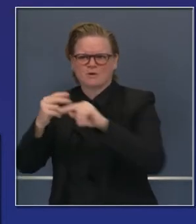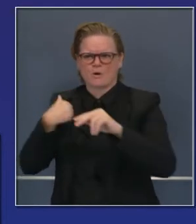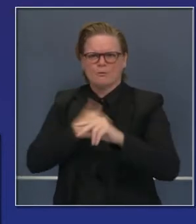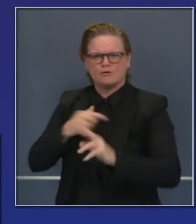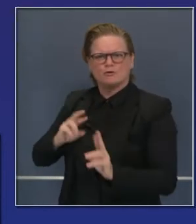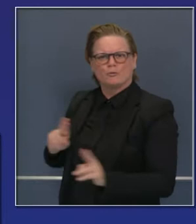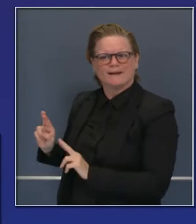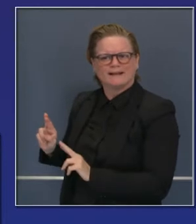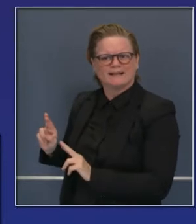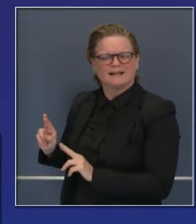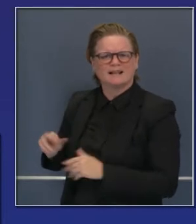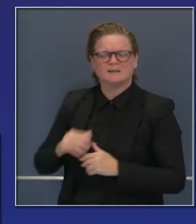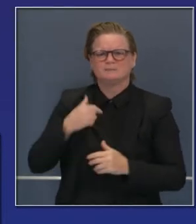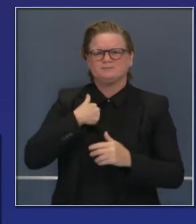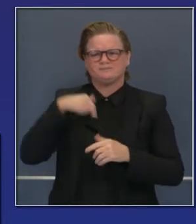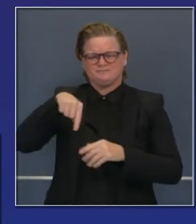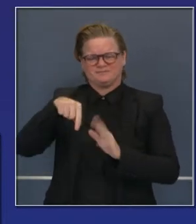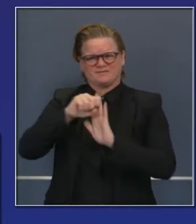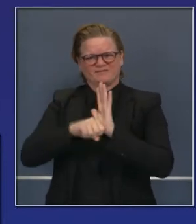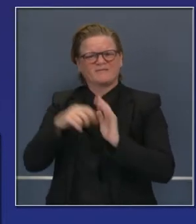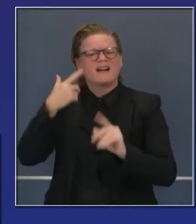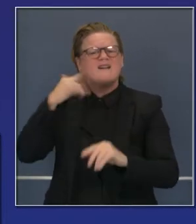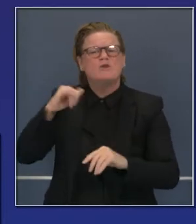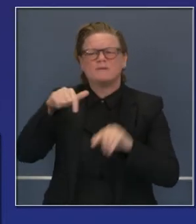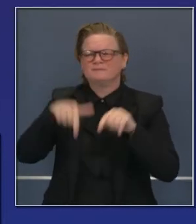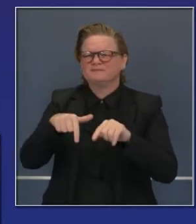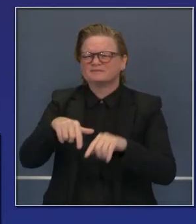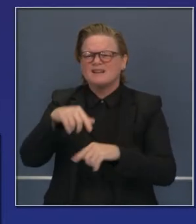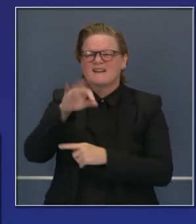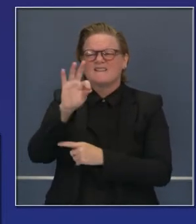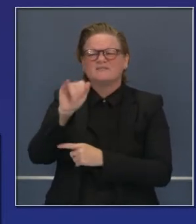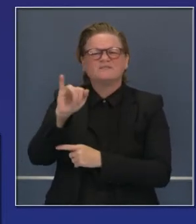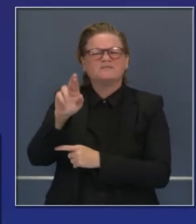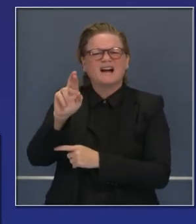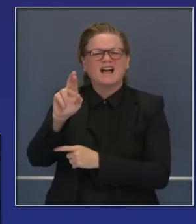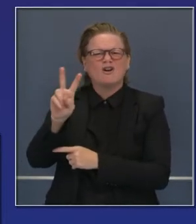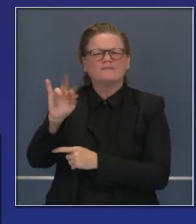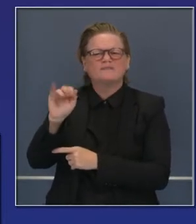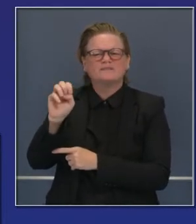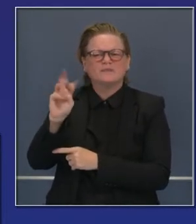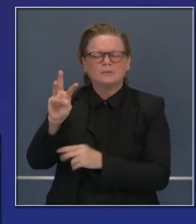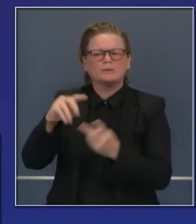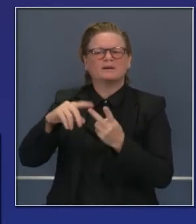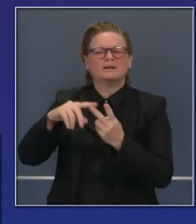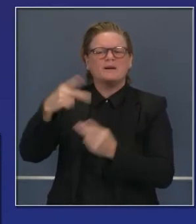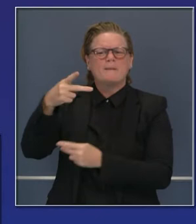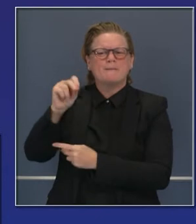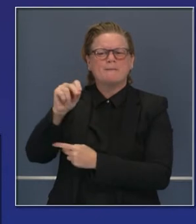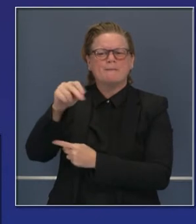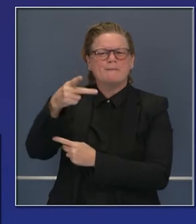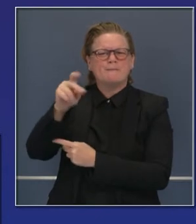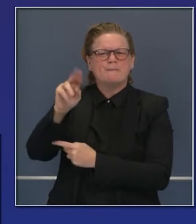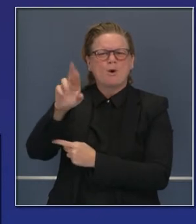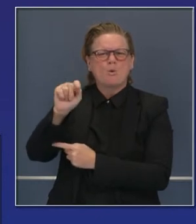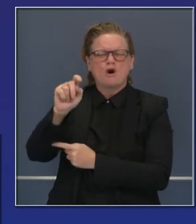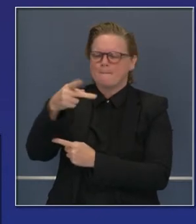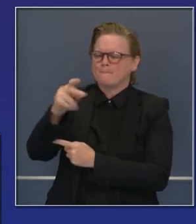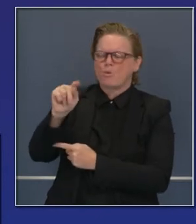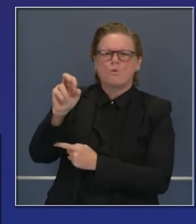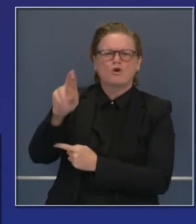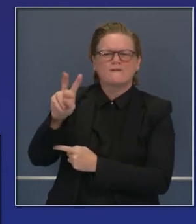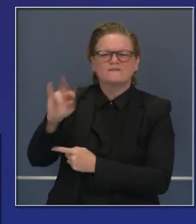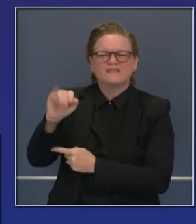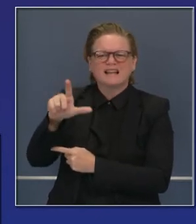hemos desplegado a funcionarios de salubridad para tratar de frenar la propagación. La arena